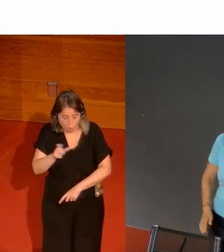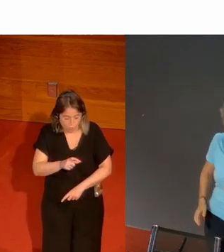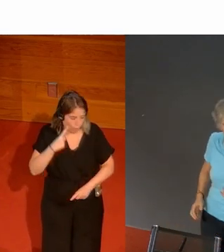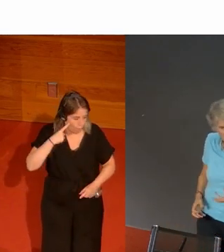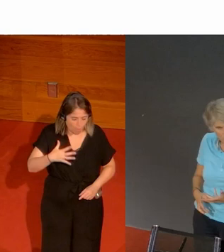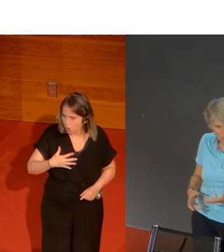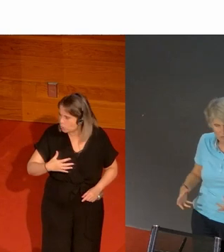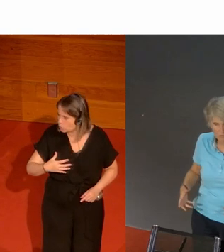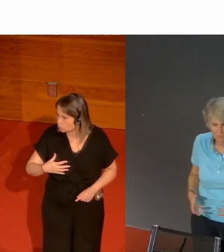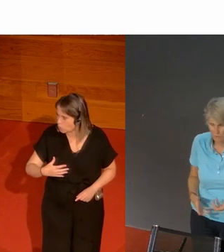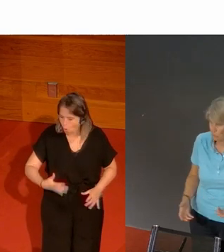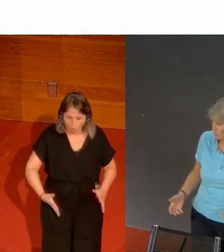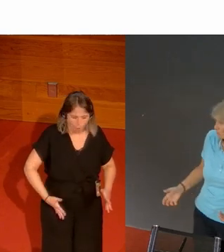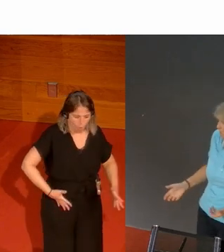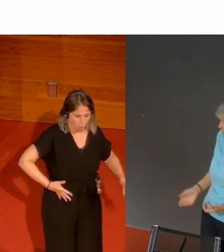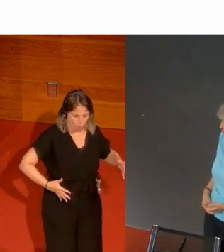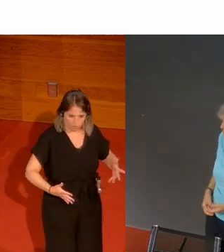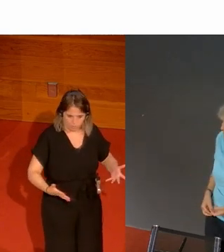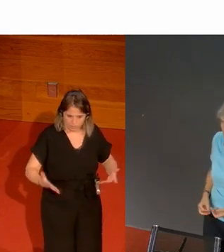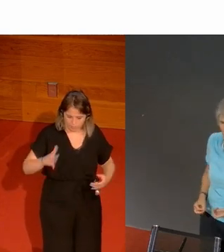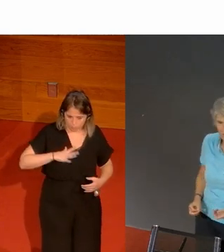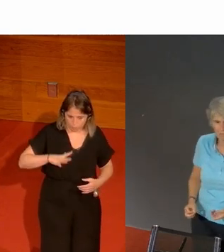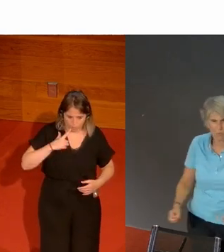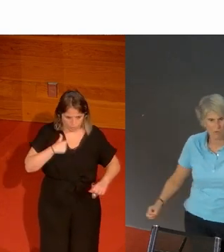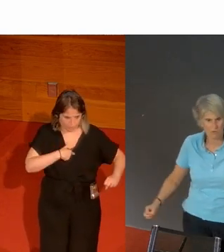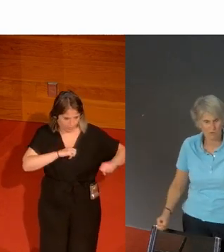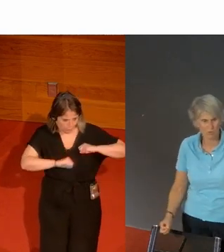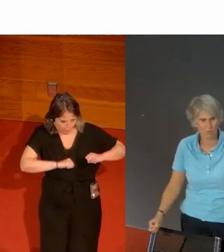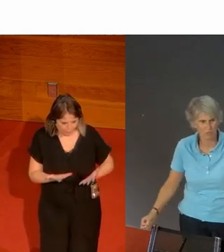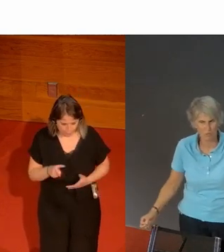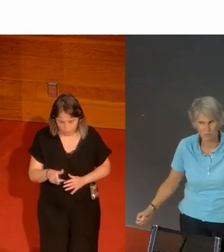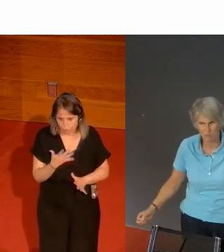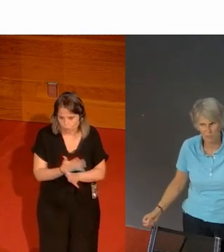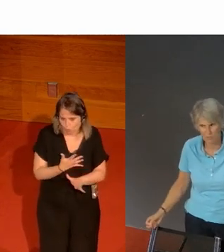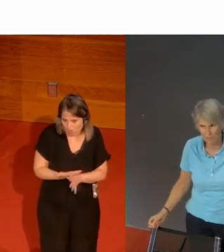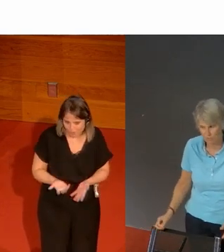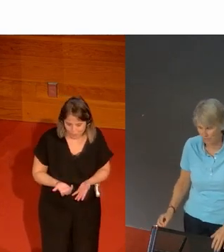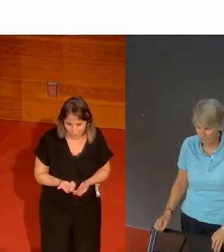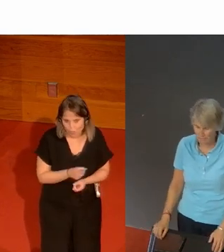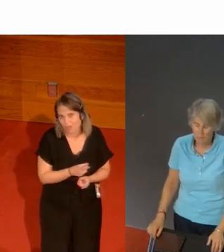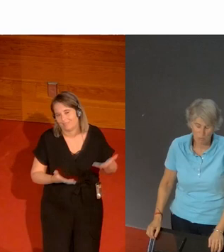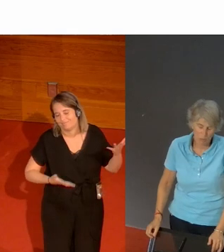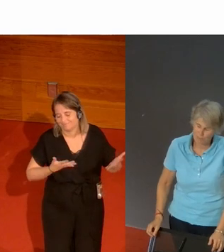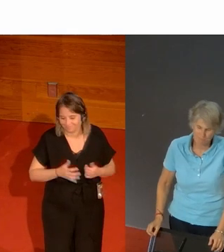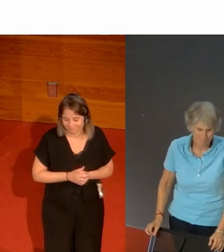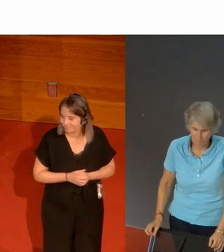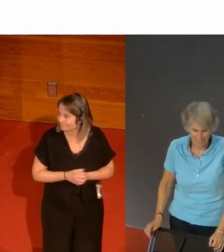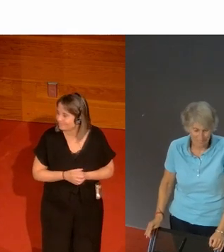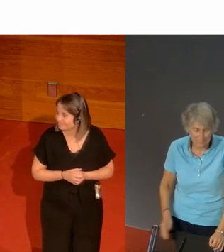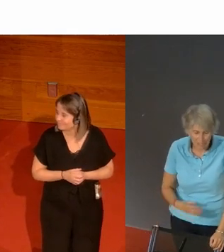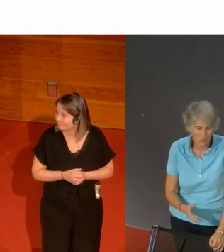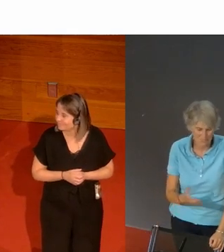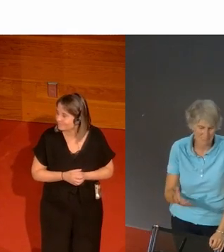se ponen así como que digo chico que te va a dar algo es un juego esto es un deporte tampoco te va a la vida en ello pero bueno